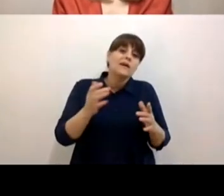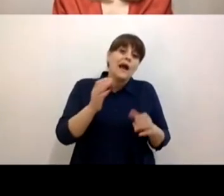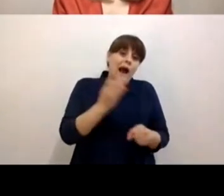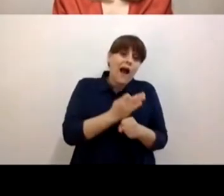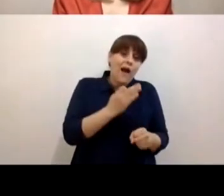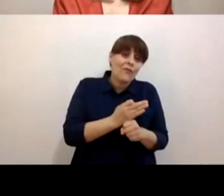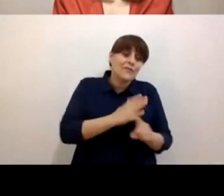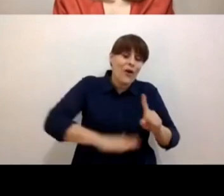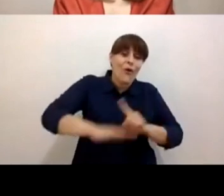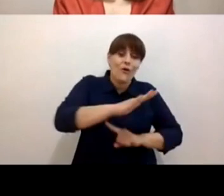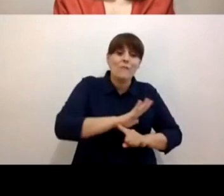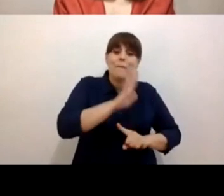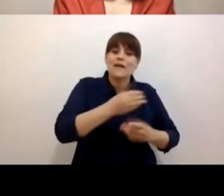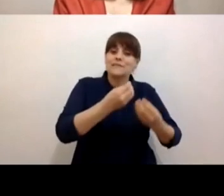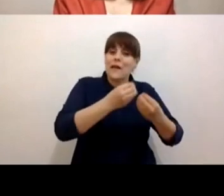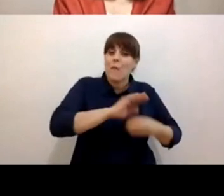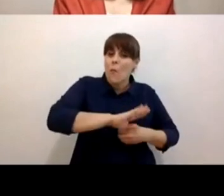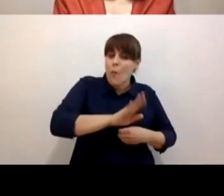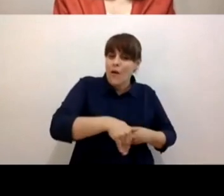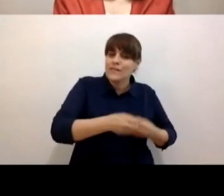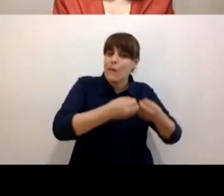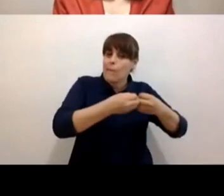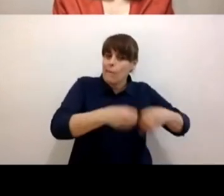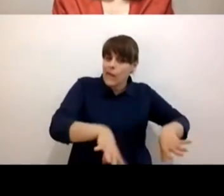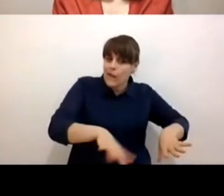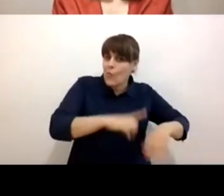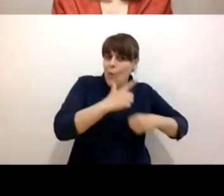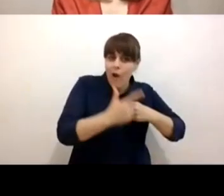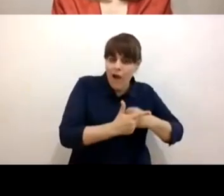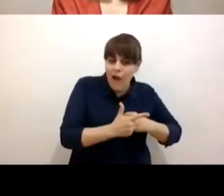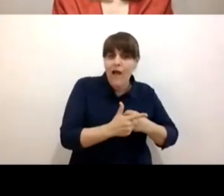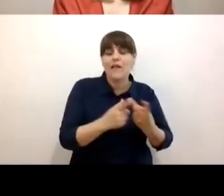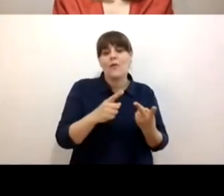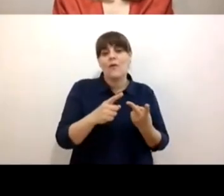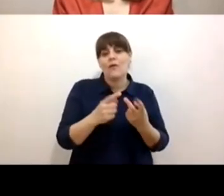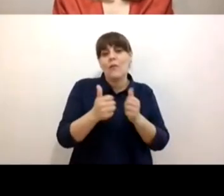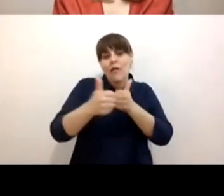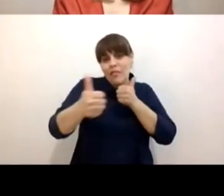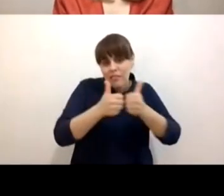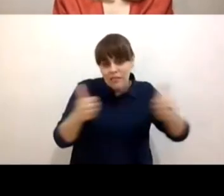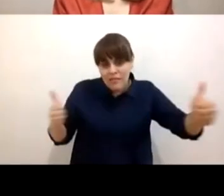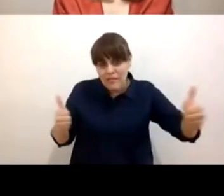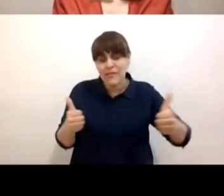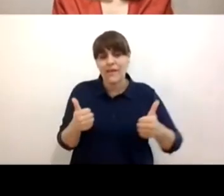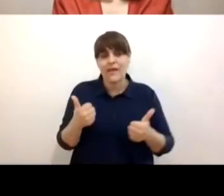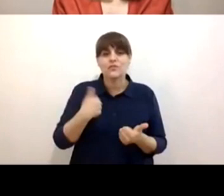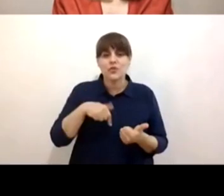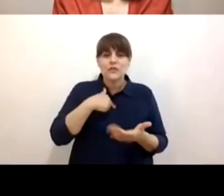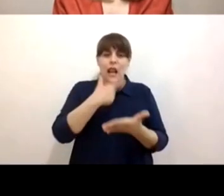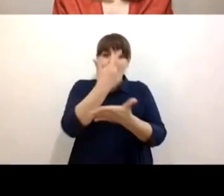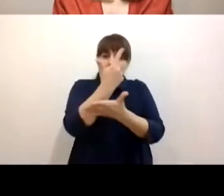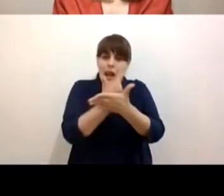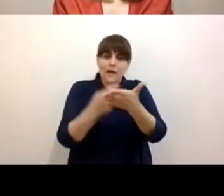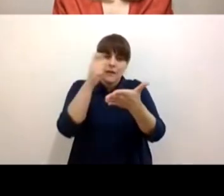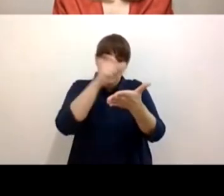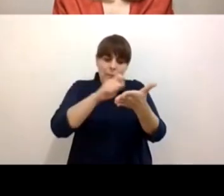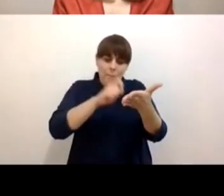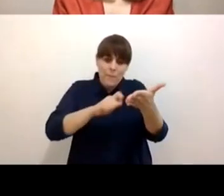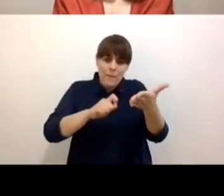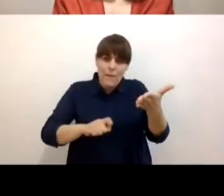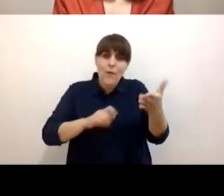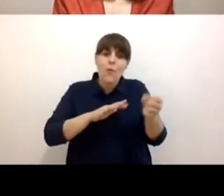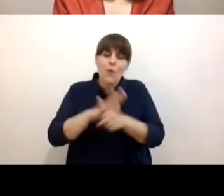pérdidas, distanciamientos y que hacer listas de eso y poder conectar con todo eso que hoy estamos añorando y por